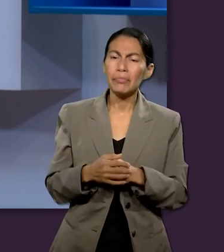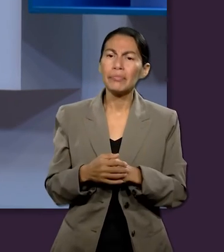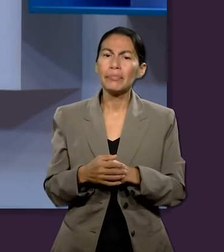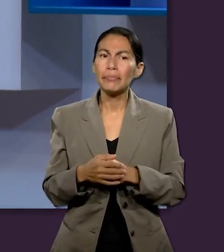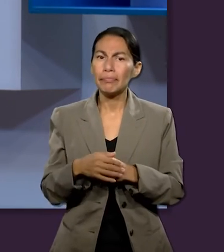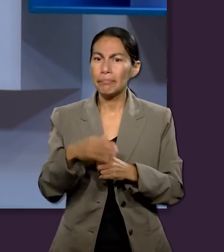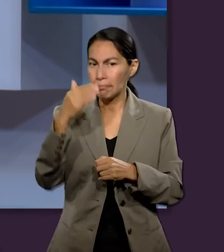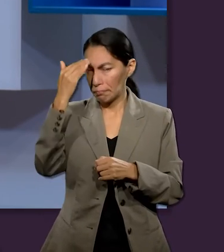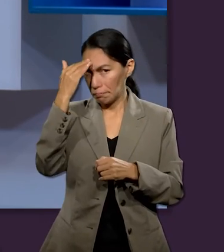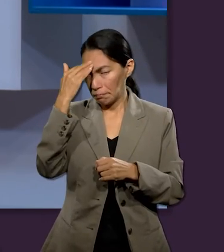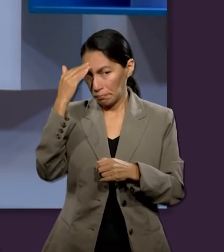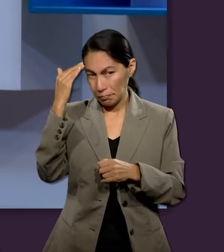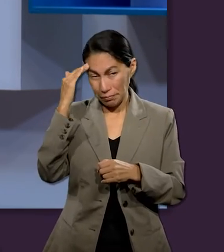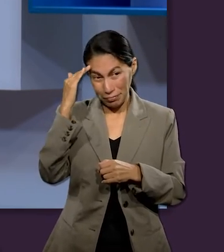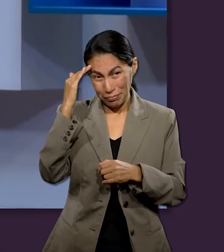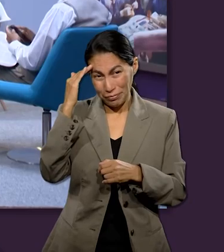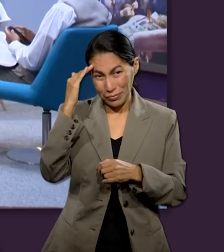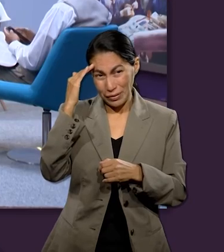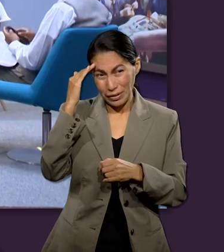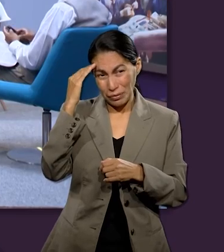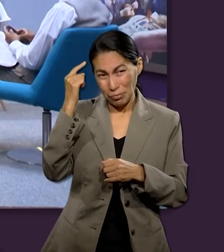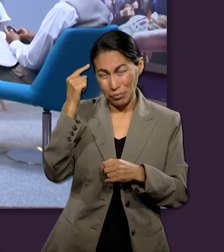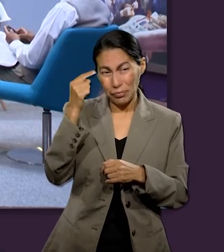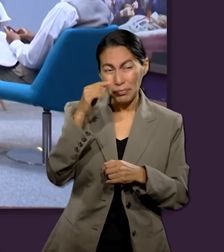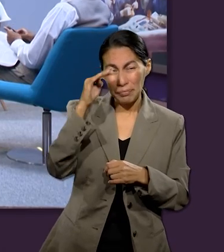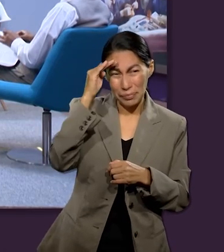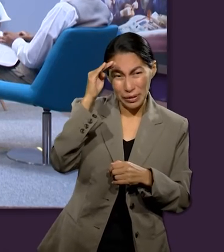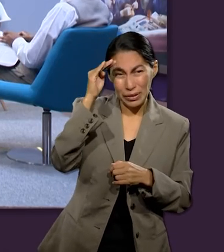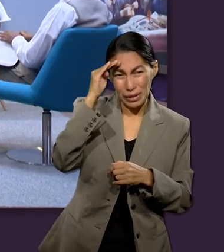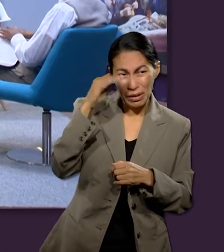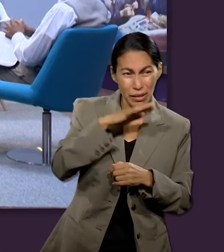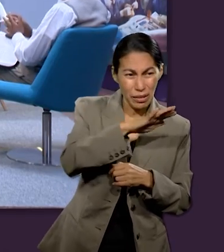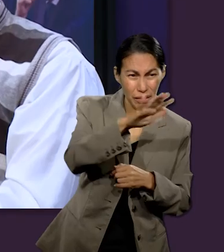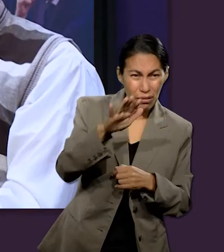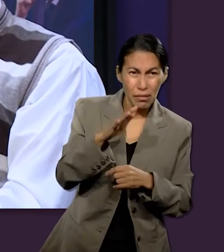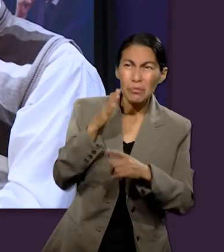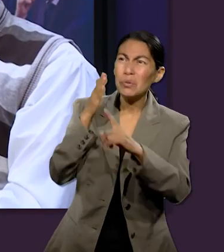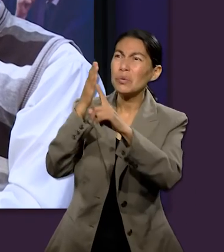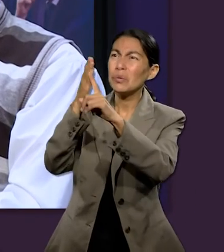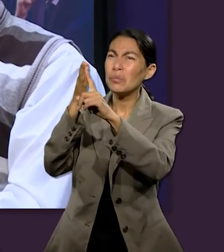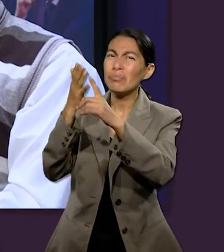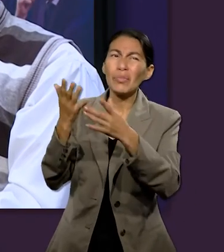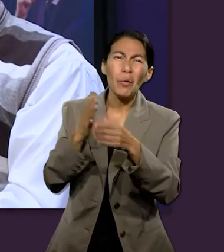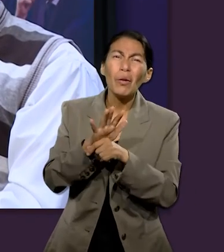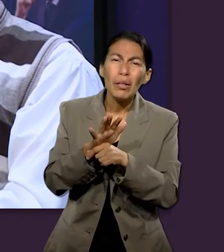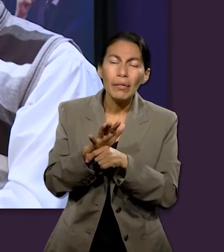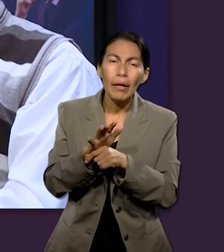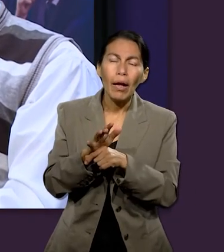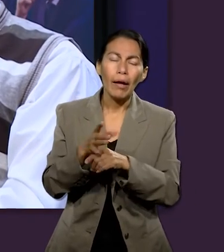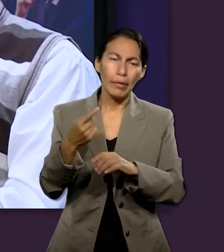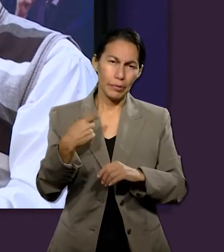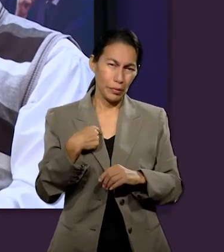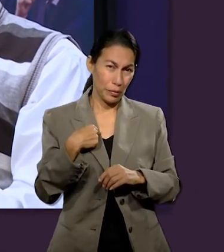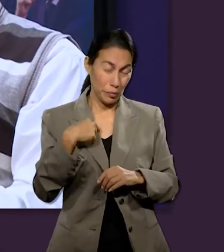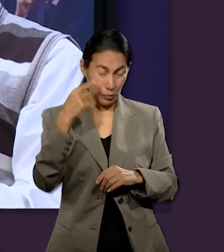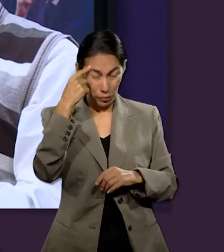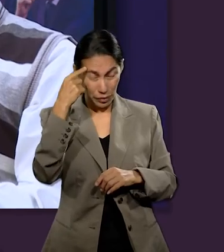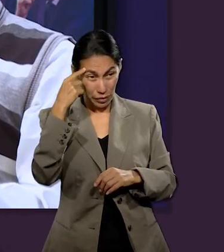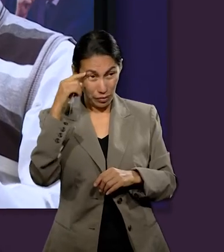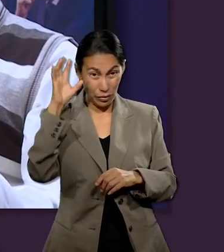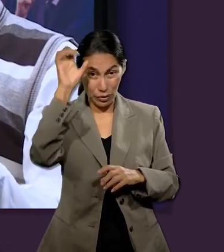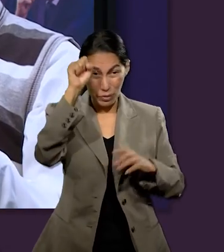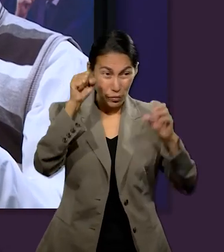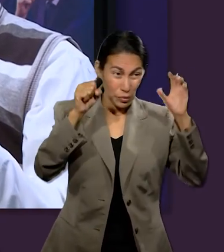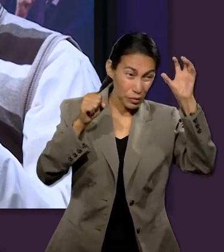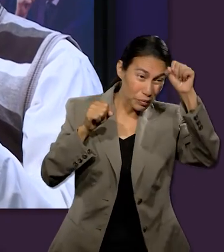tomar en cuenta a la hora de escribir su cosmovisión? Creo que más allá de intentar